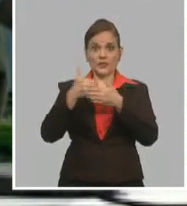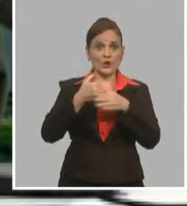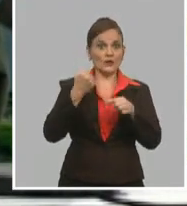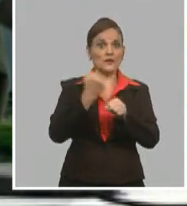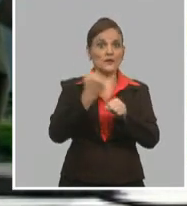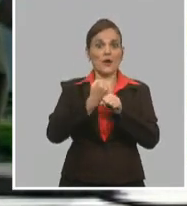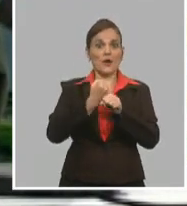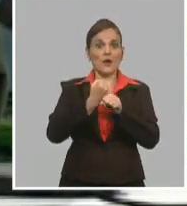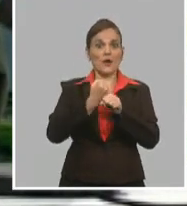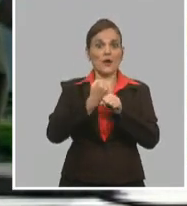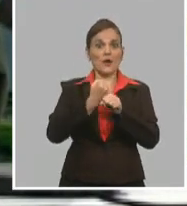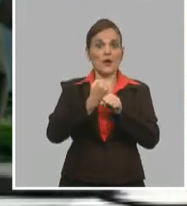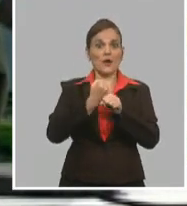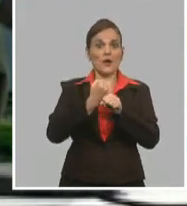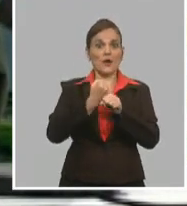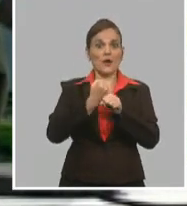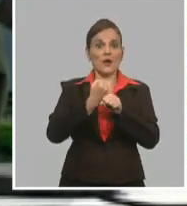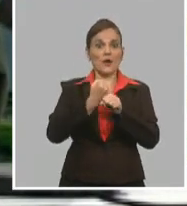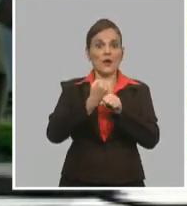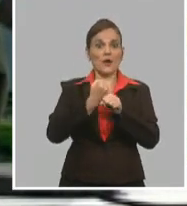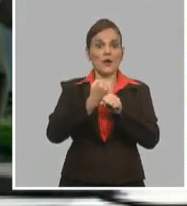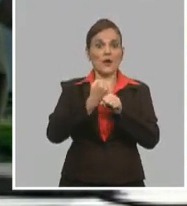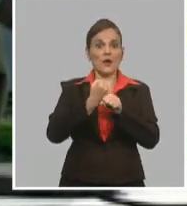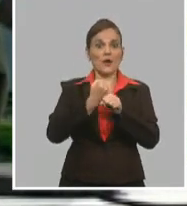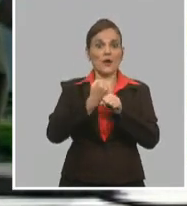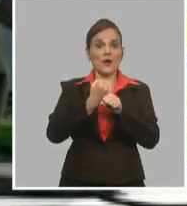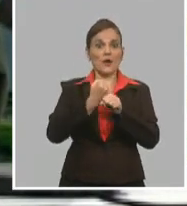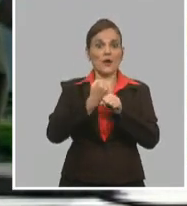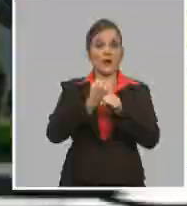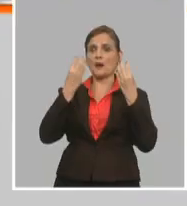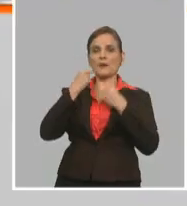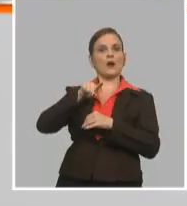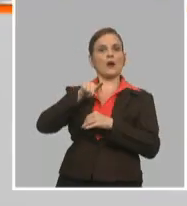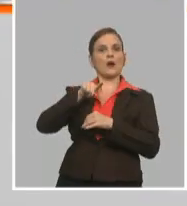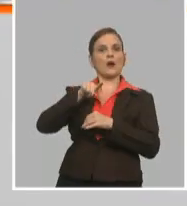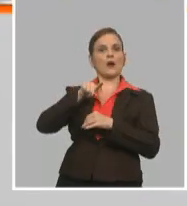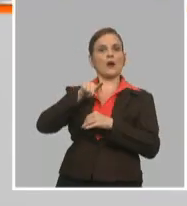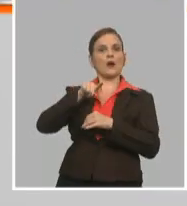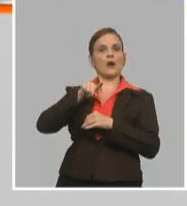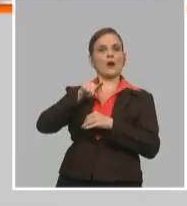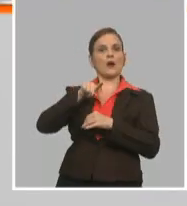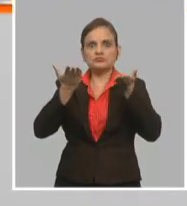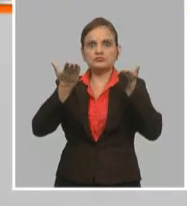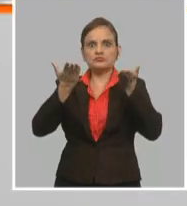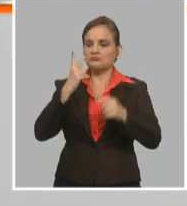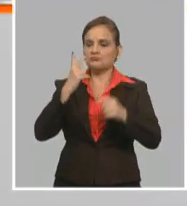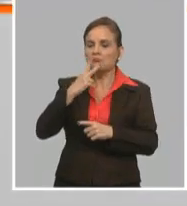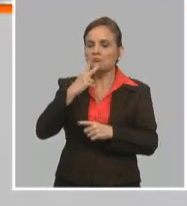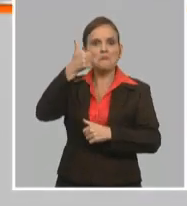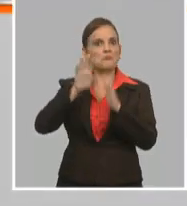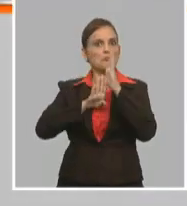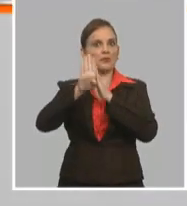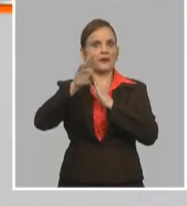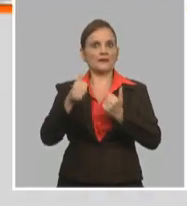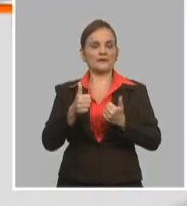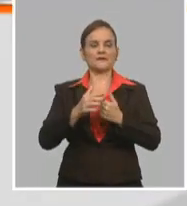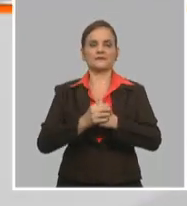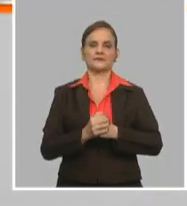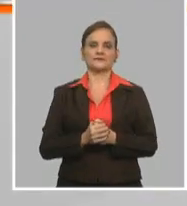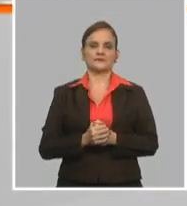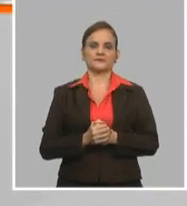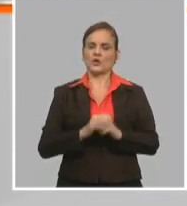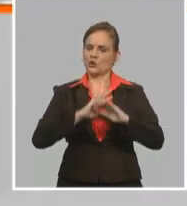y que se fueron perdiendo, que por alguna circunstancia de obsolescencia tecnológica se fueron perdiendo y en esta etapa hemos estado recuperando